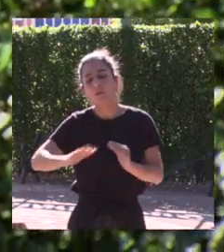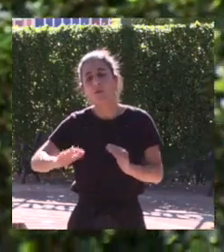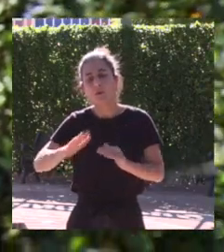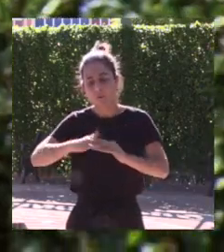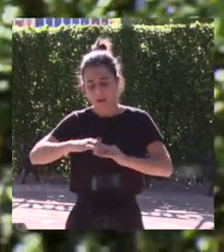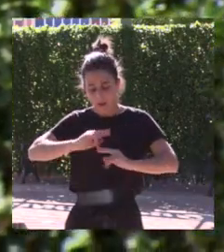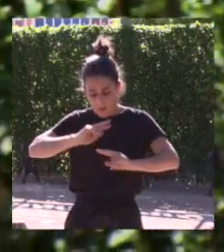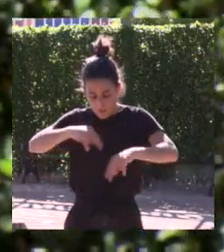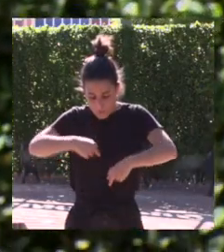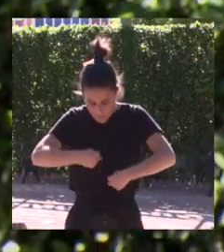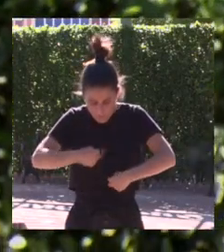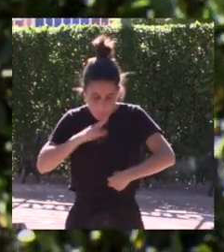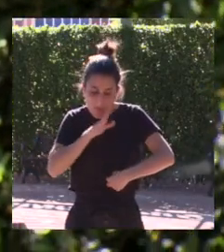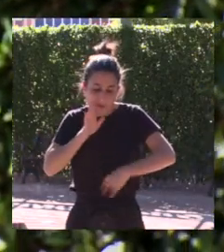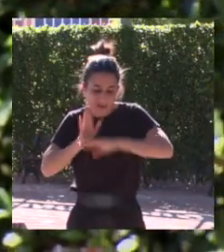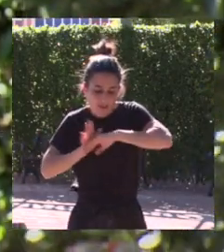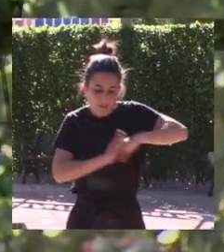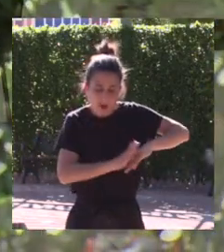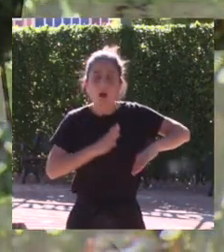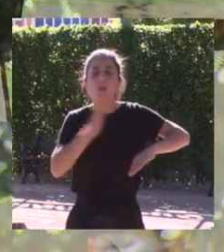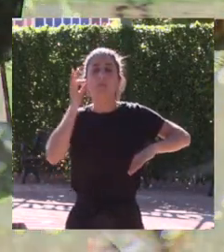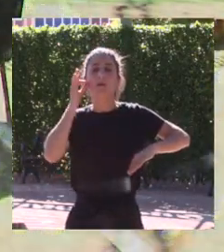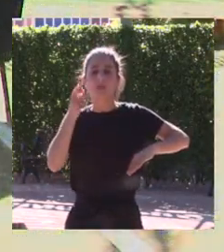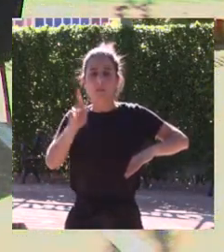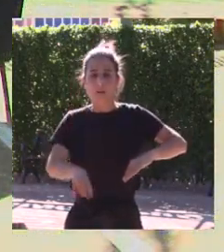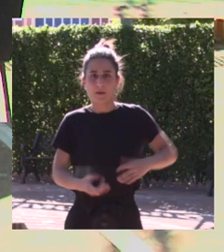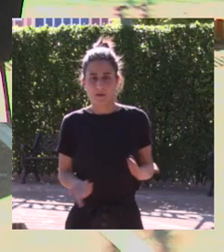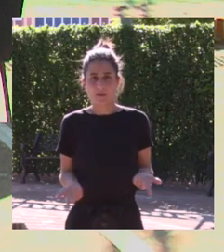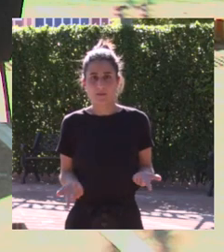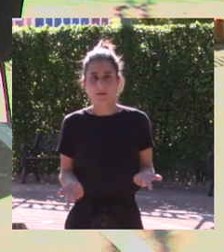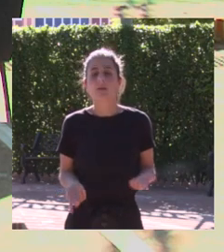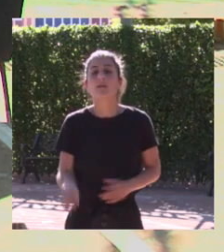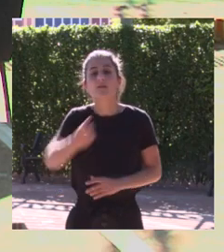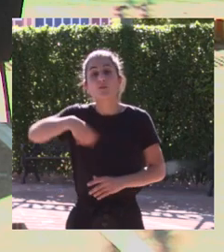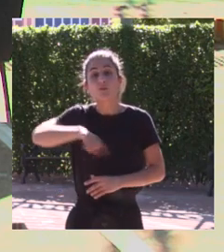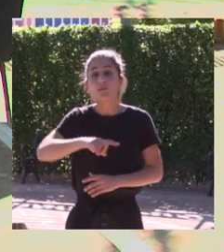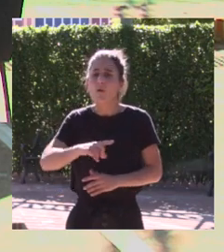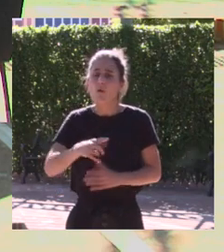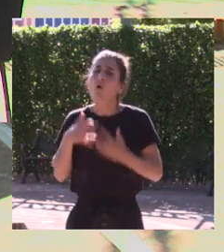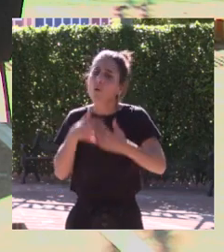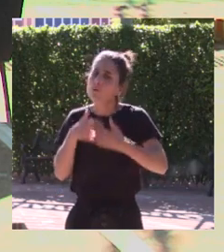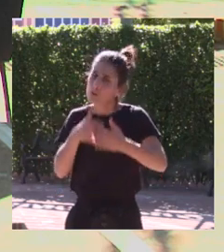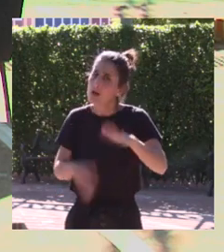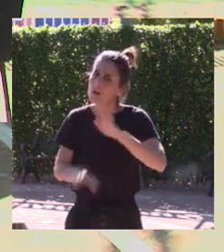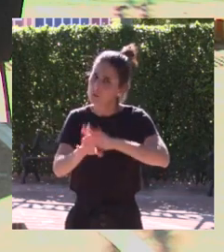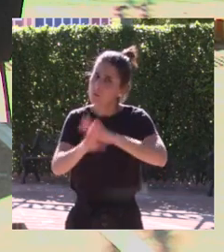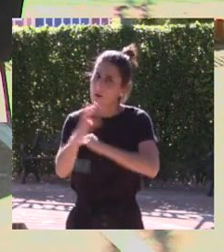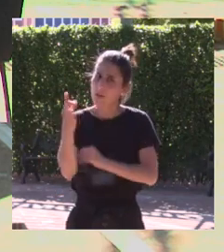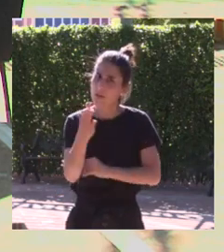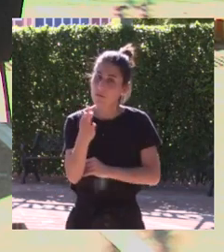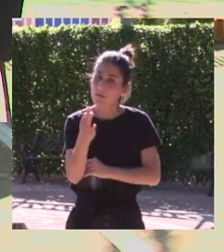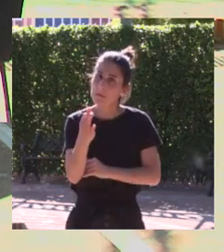a ser quien era creo que es lo mínimo que se merece pero hay que seguir luchando no es que todo esté hecho